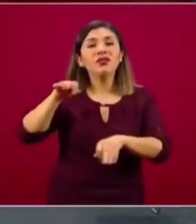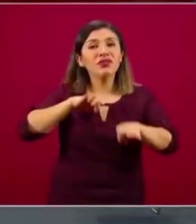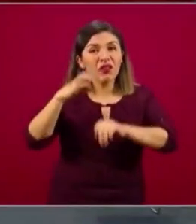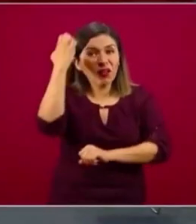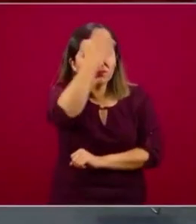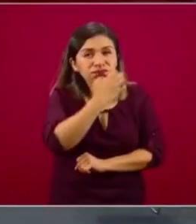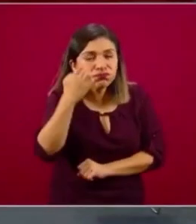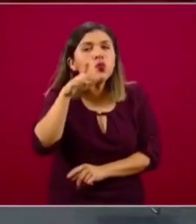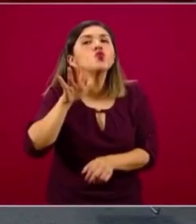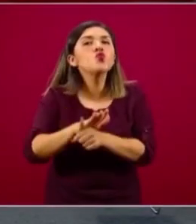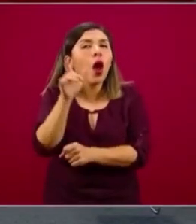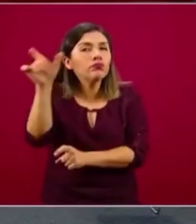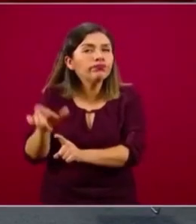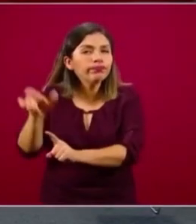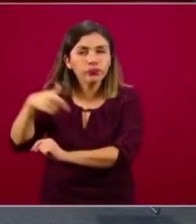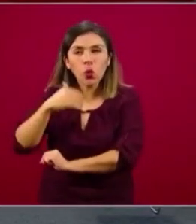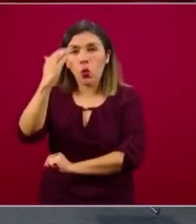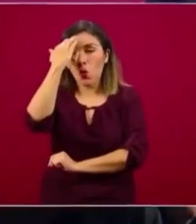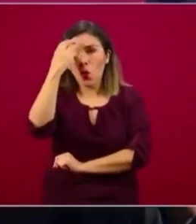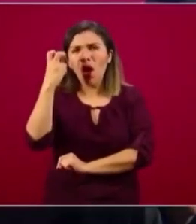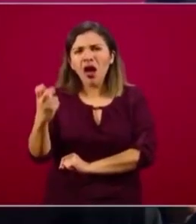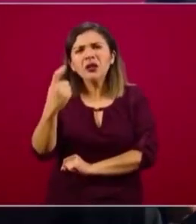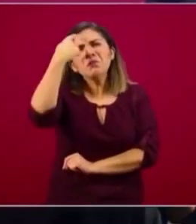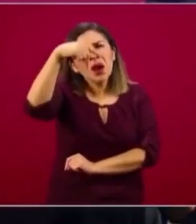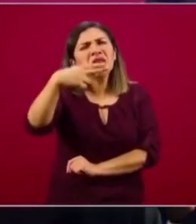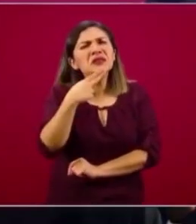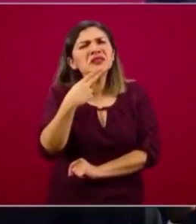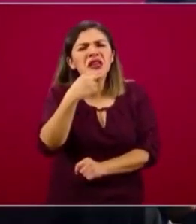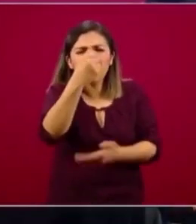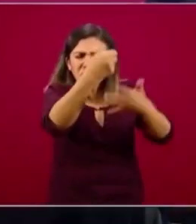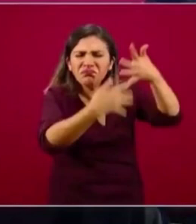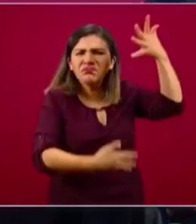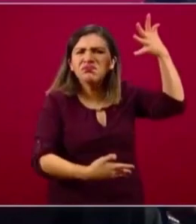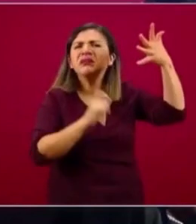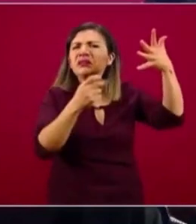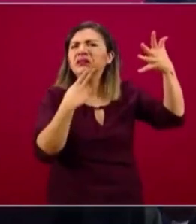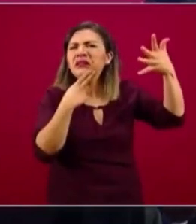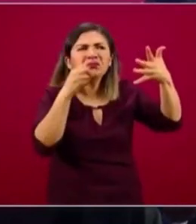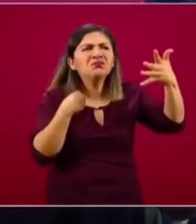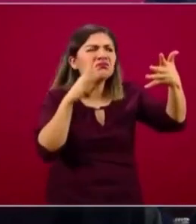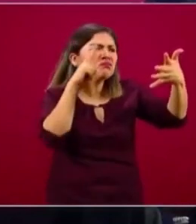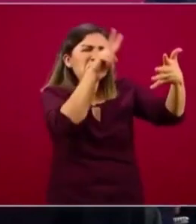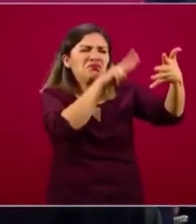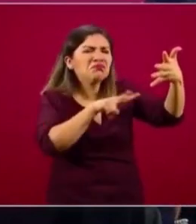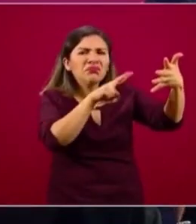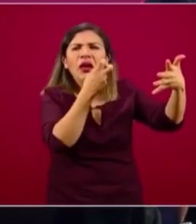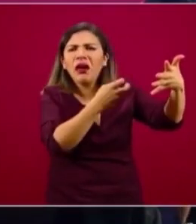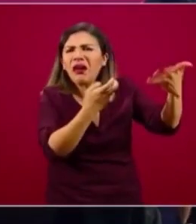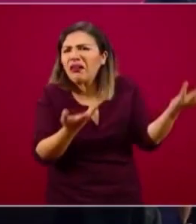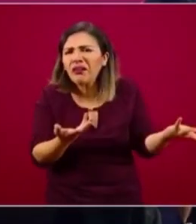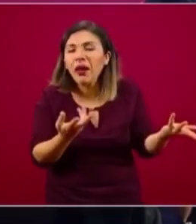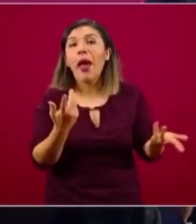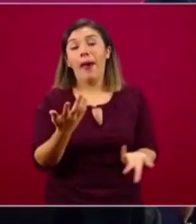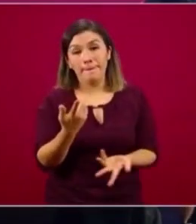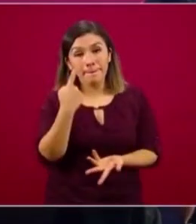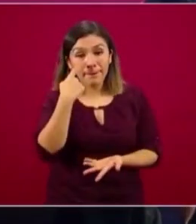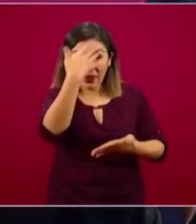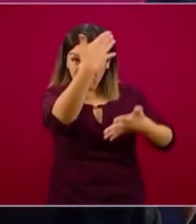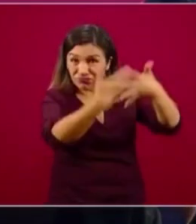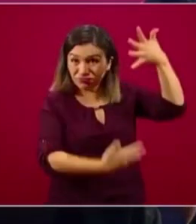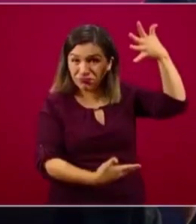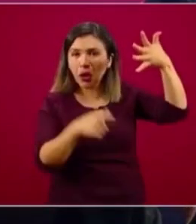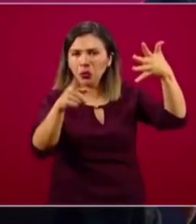vamos a hacer con esto? ¿De qué nos sirve tener un inventario en línea con la información de inspecciones e inspectores? Primero que nada, ahí